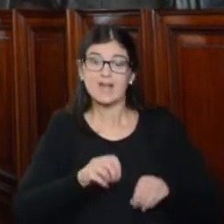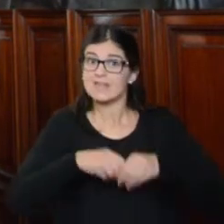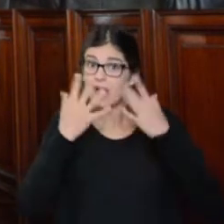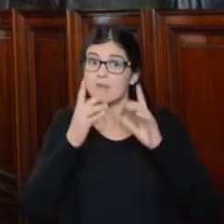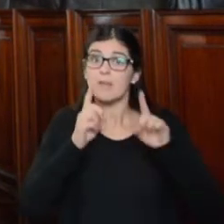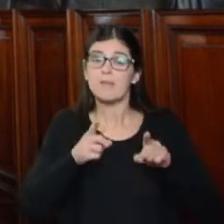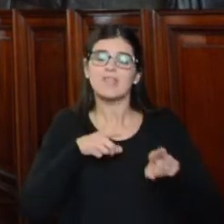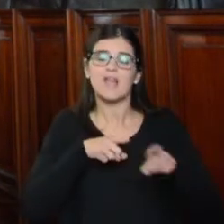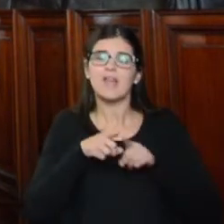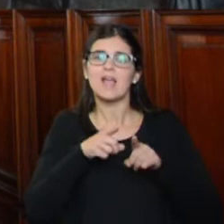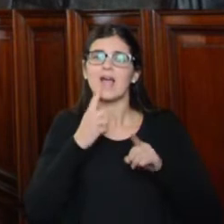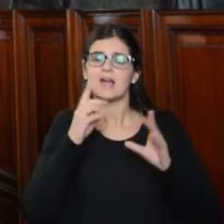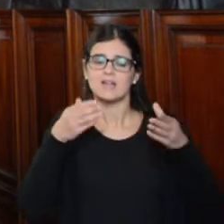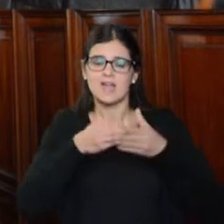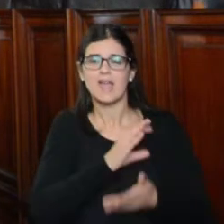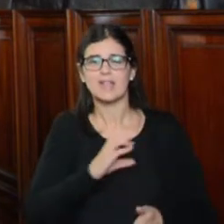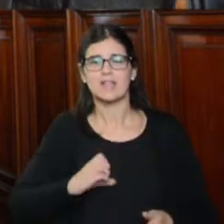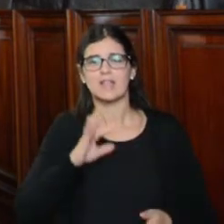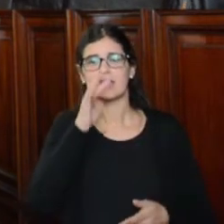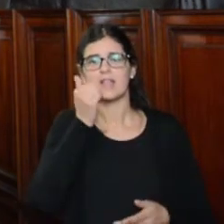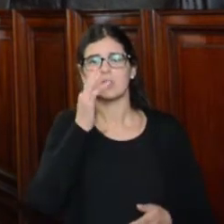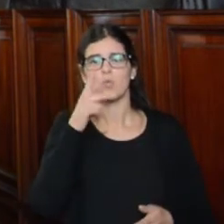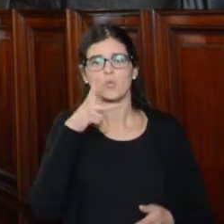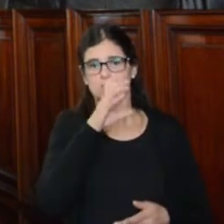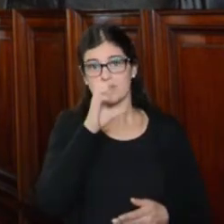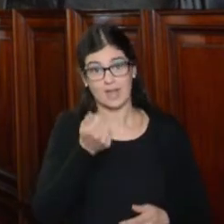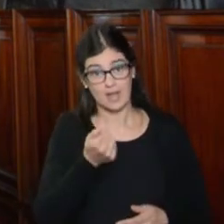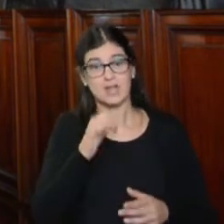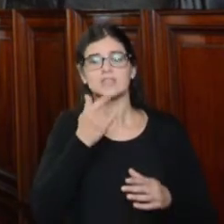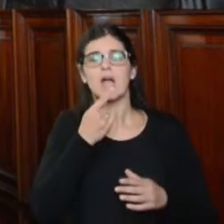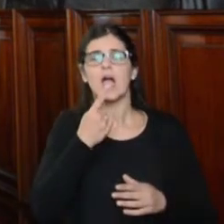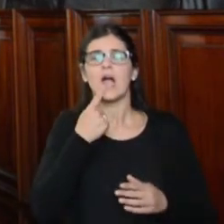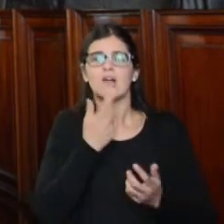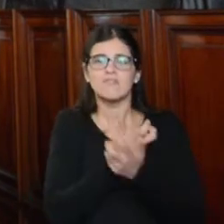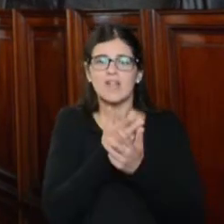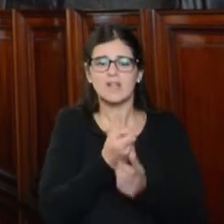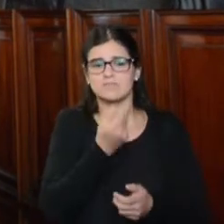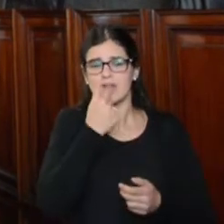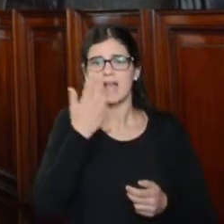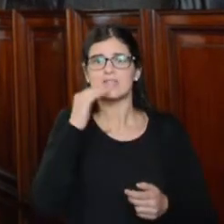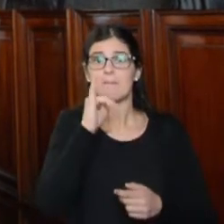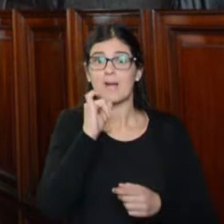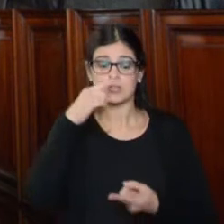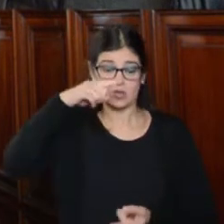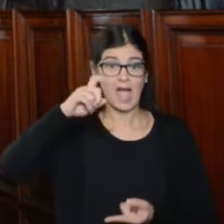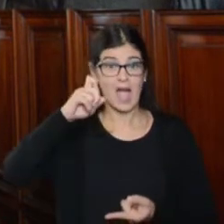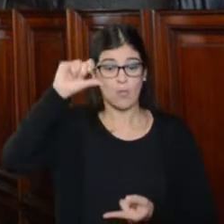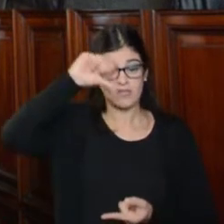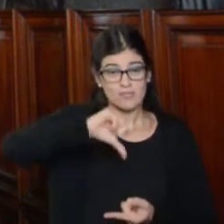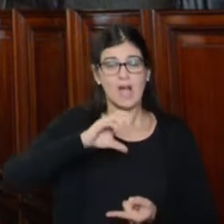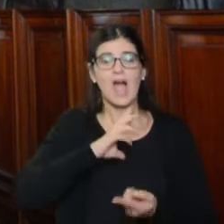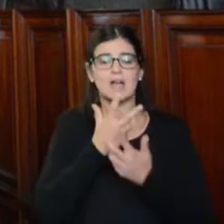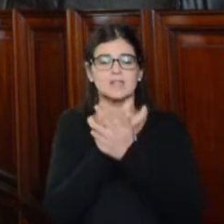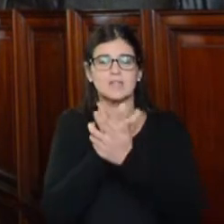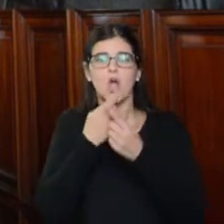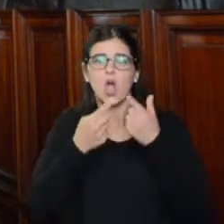el del delegado de la central nuclear estatal Atucha, Damián Estrachenko, que fue envenenado en mayo de este año cuando en su botella de agua personal se verificó la presencia de